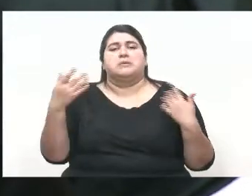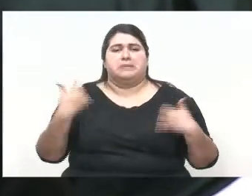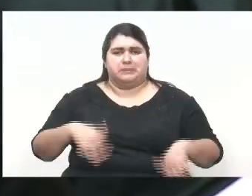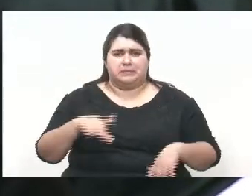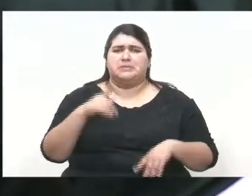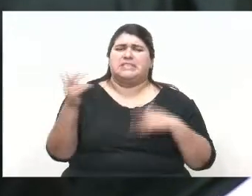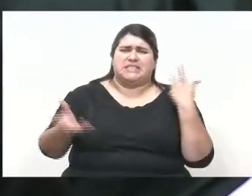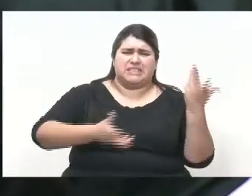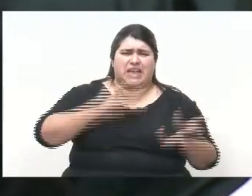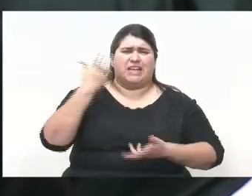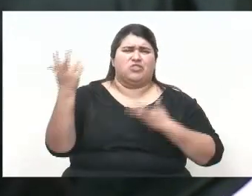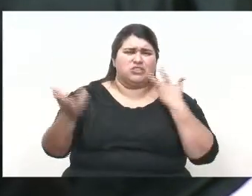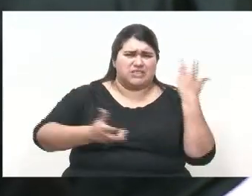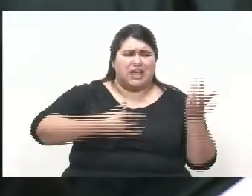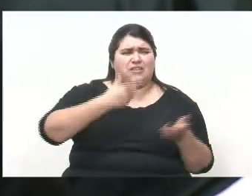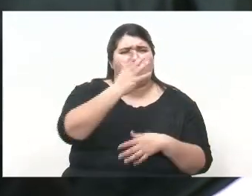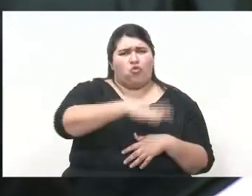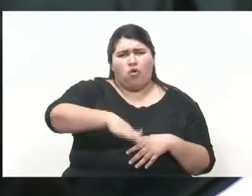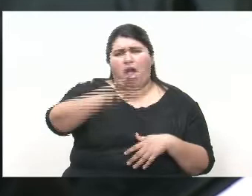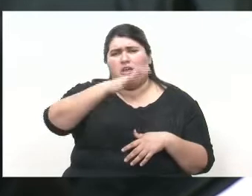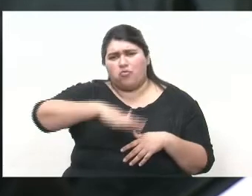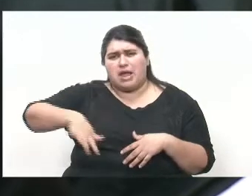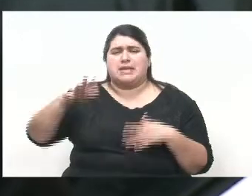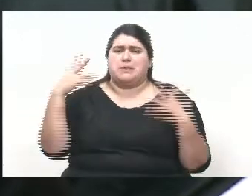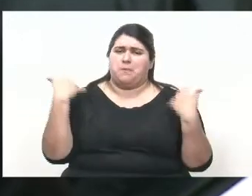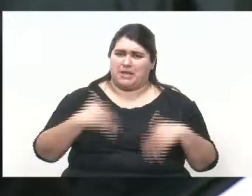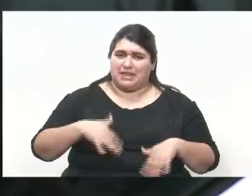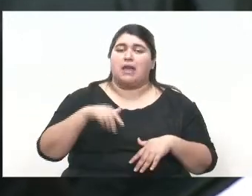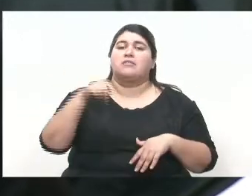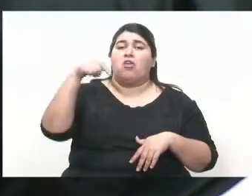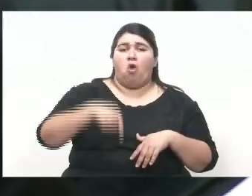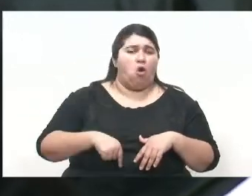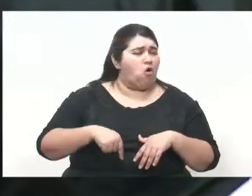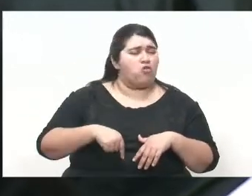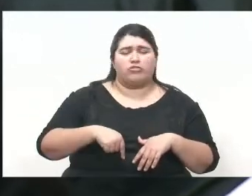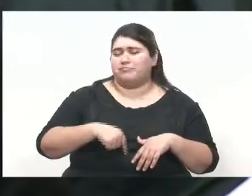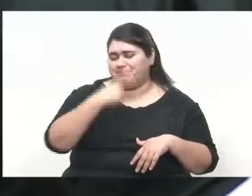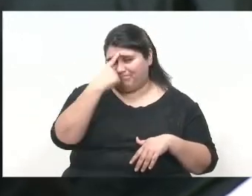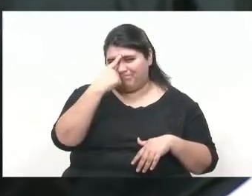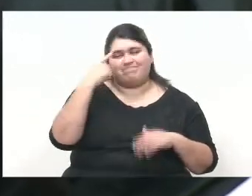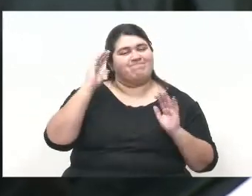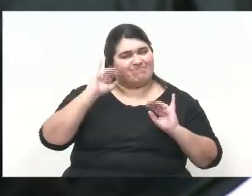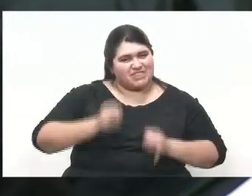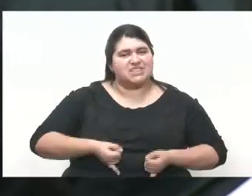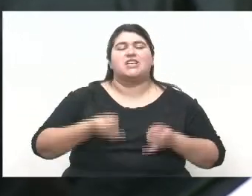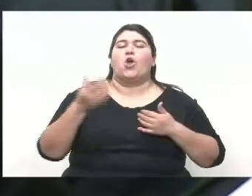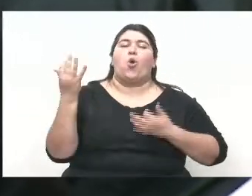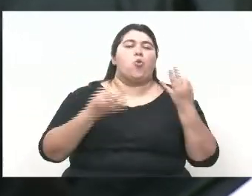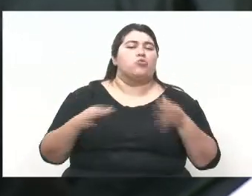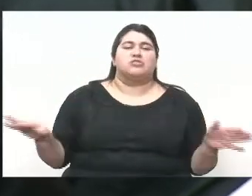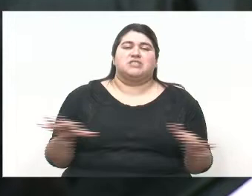incendios, muchos combates, pero creemos que hoy se va a hacer justicia y vamos a poder estar dando